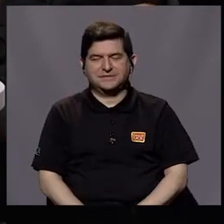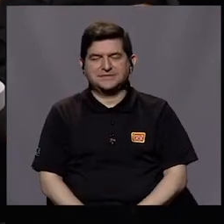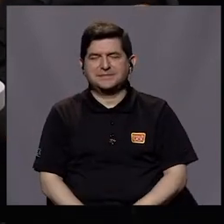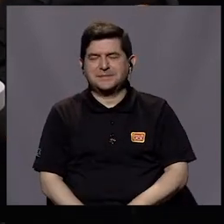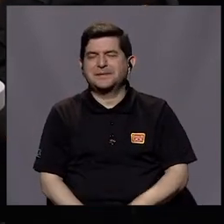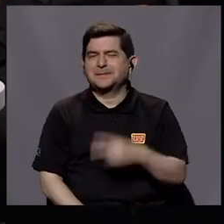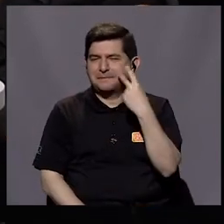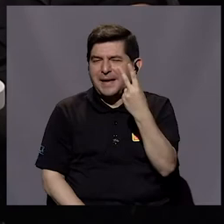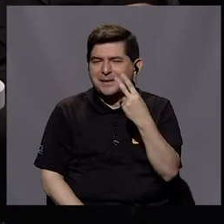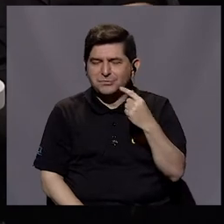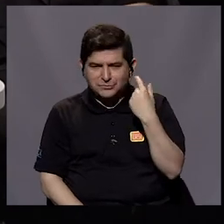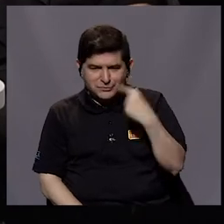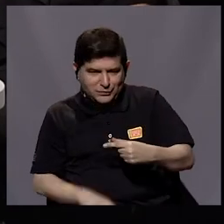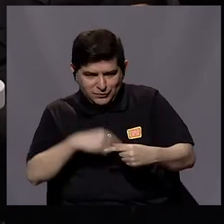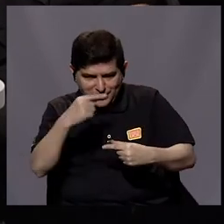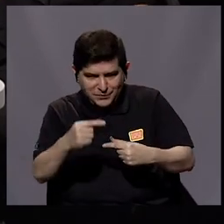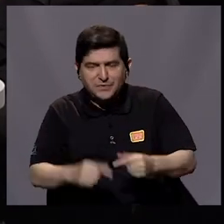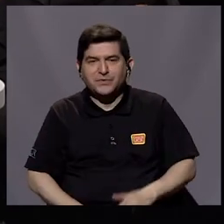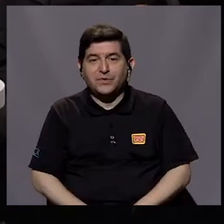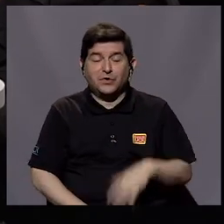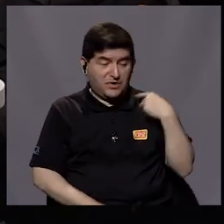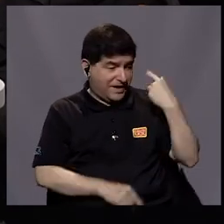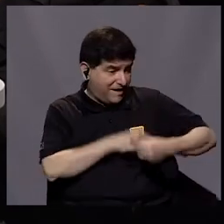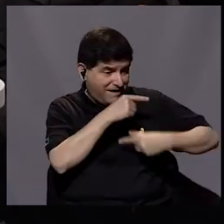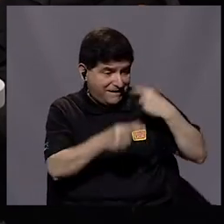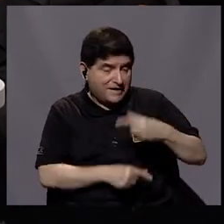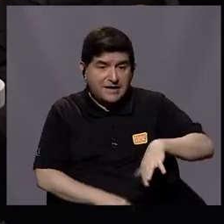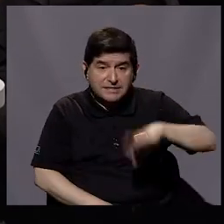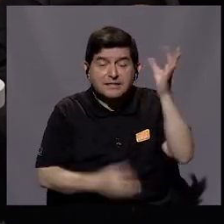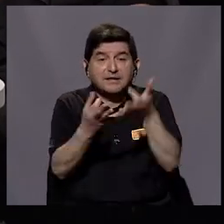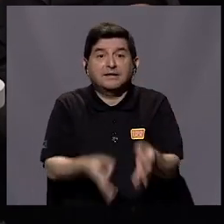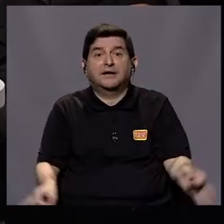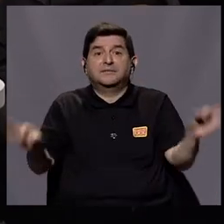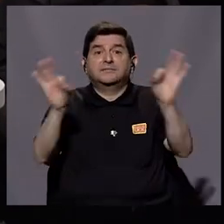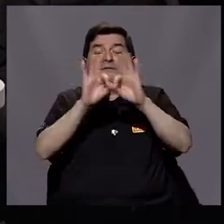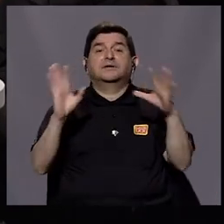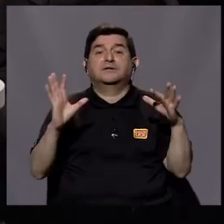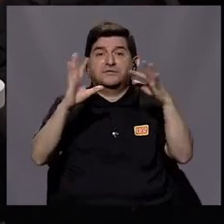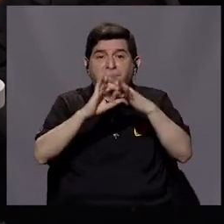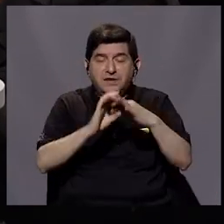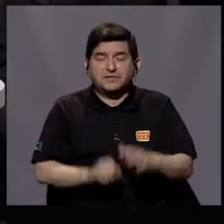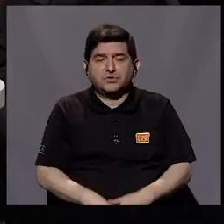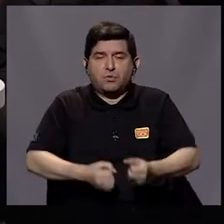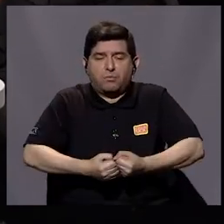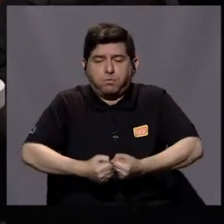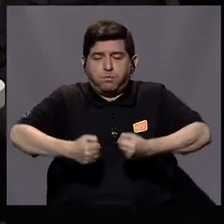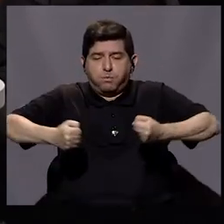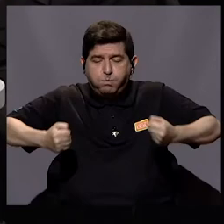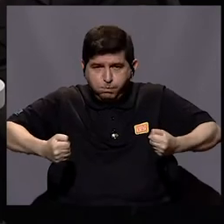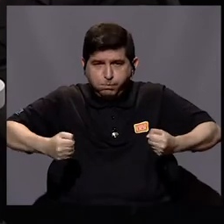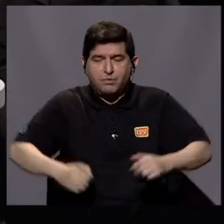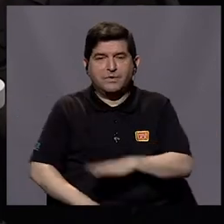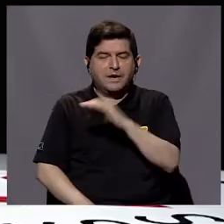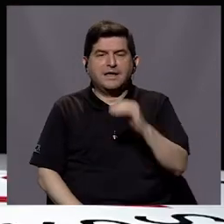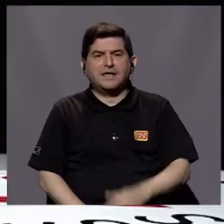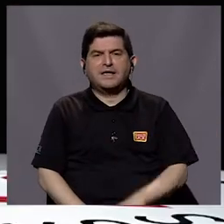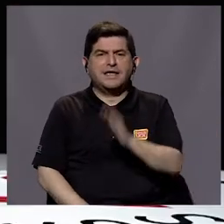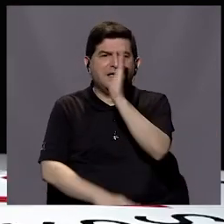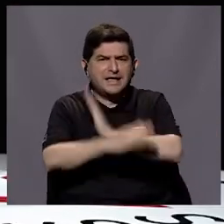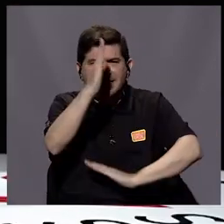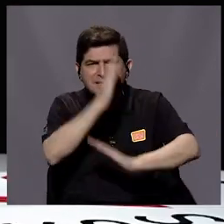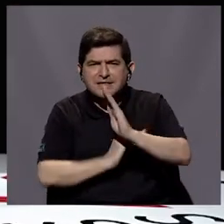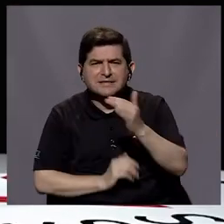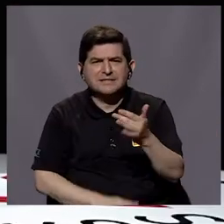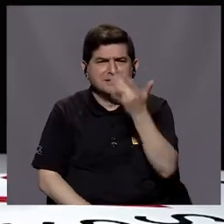Vamos a ver si nos da chance. Pero bueno, en el ámbito de la genética hay hallazgos muy importantes que tienen que ver con el sobrepeso, la obesidad y la